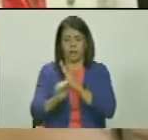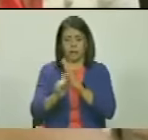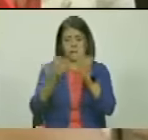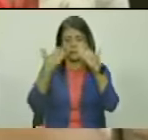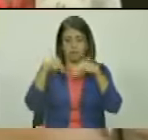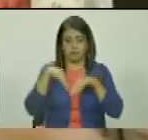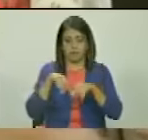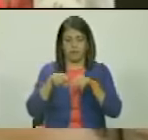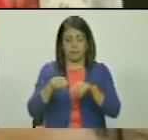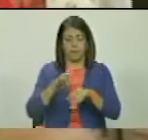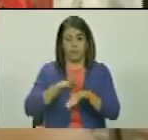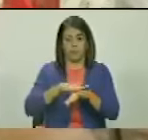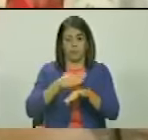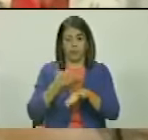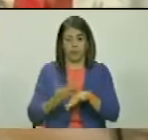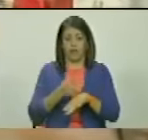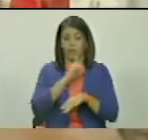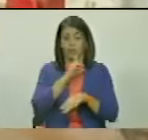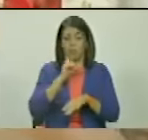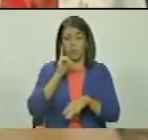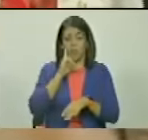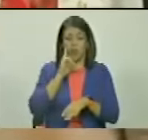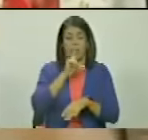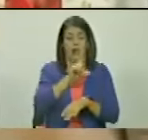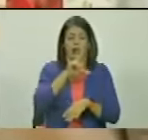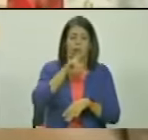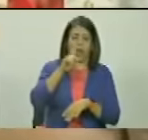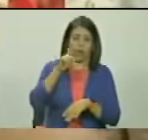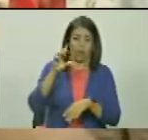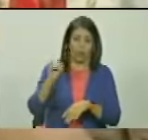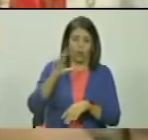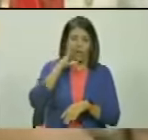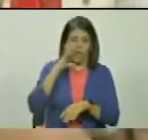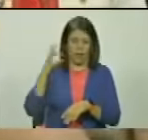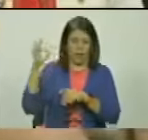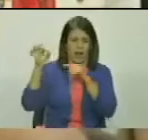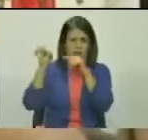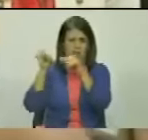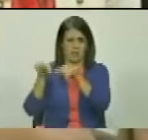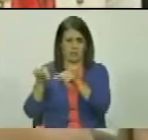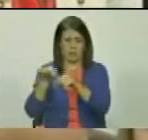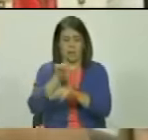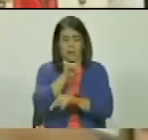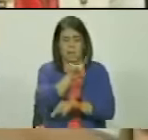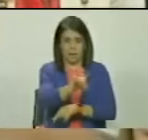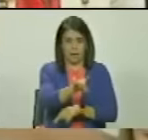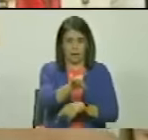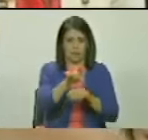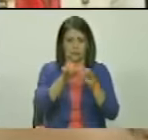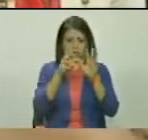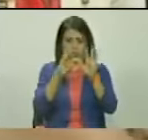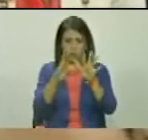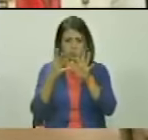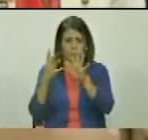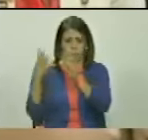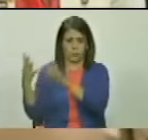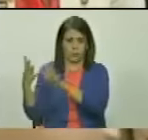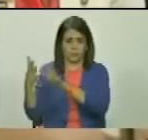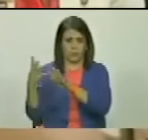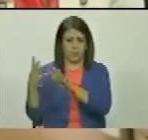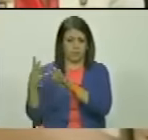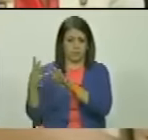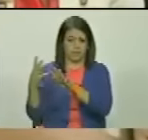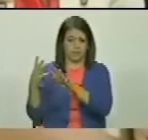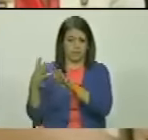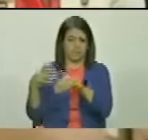siguiente porque nombrar el laudo arbitral de 1899